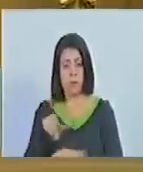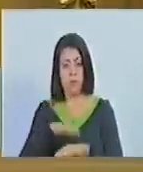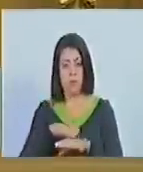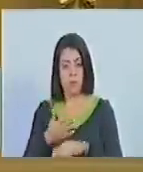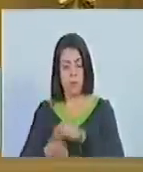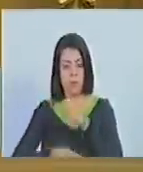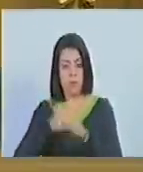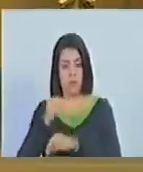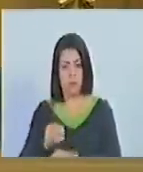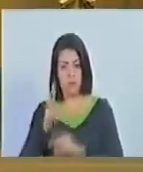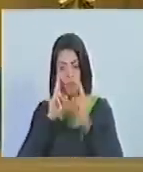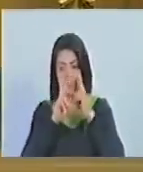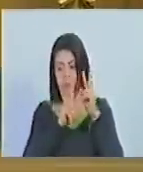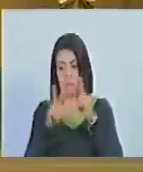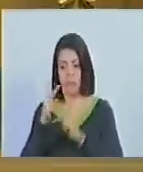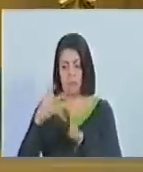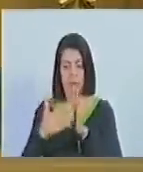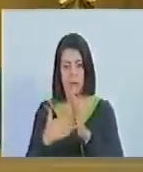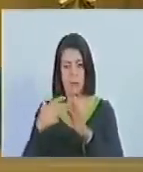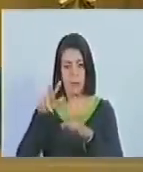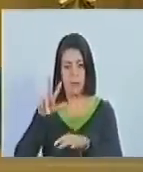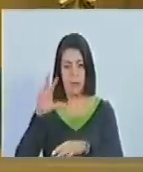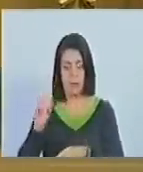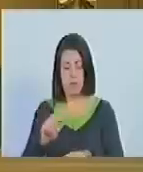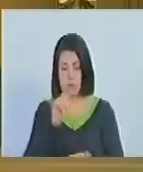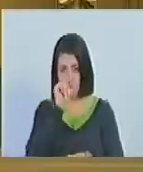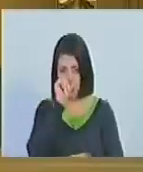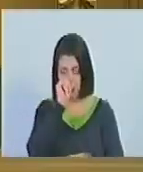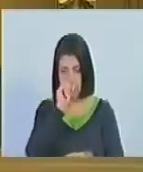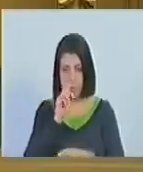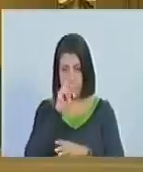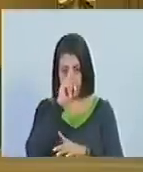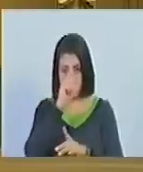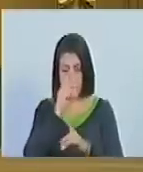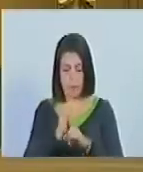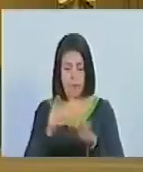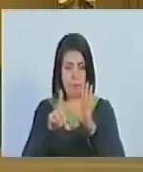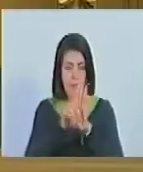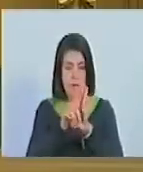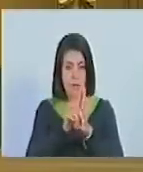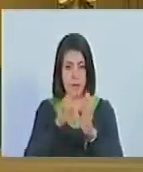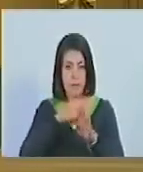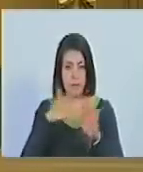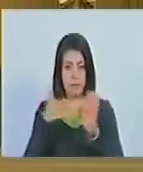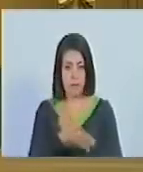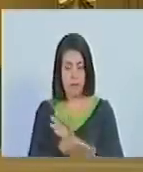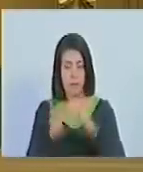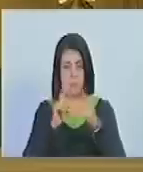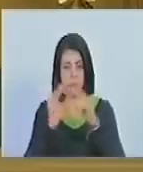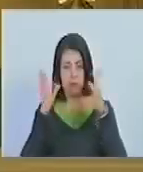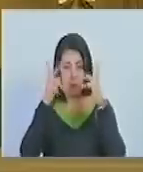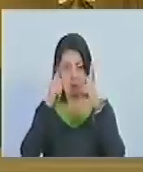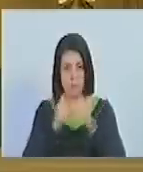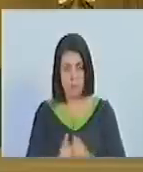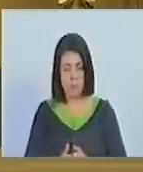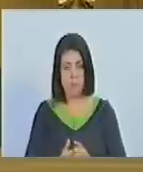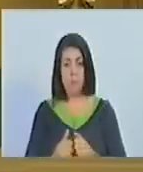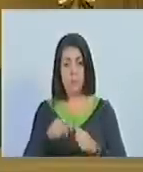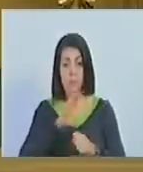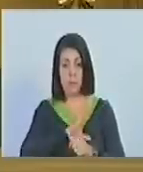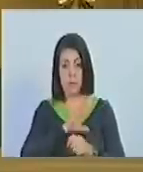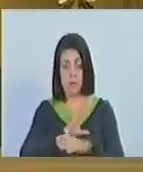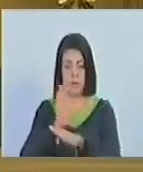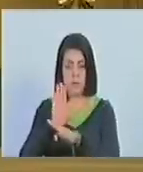colocando la mirada hacia el 2030 los objetivos específicos de esta ley son los siguientes administrar con criterio de